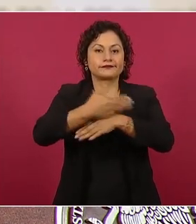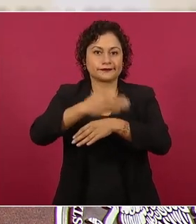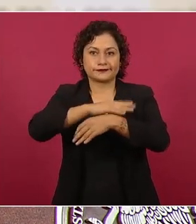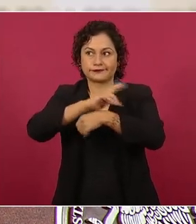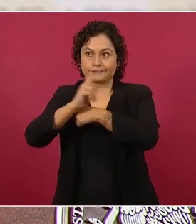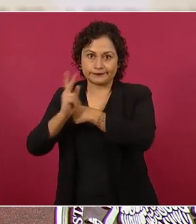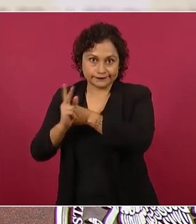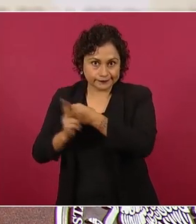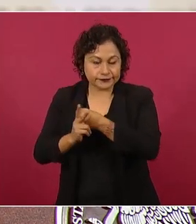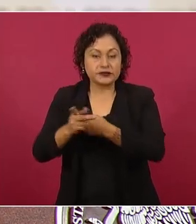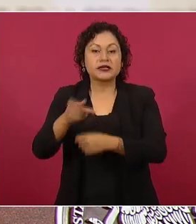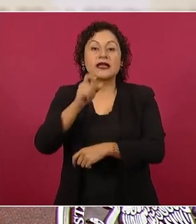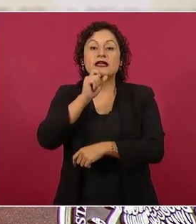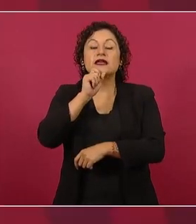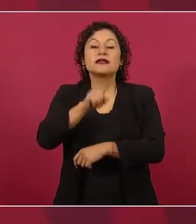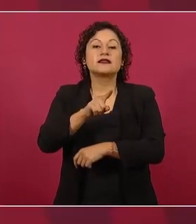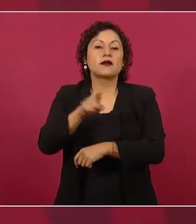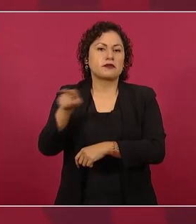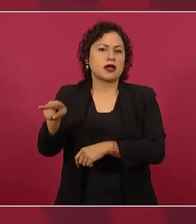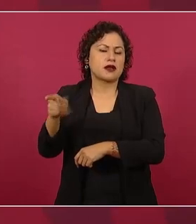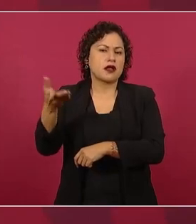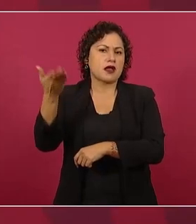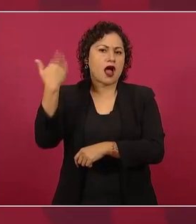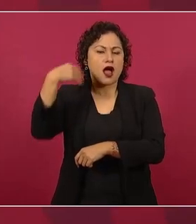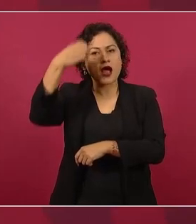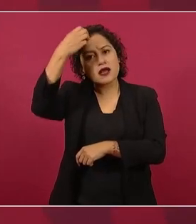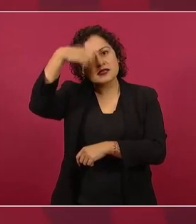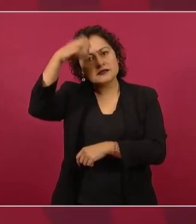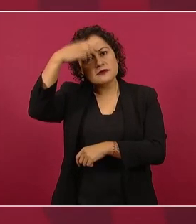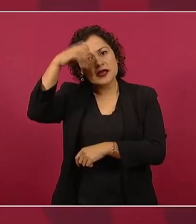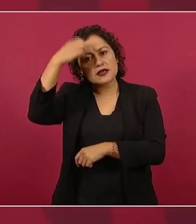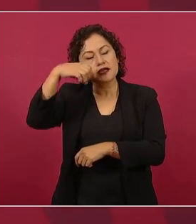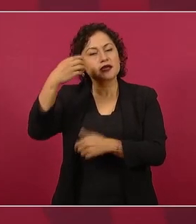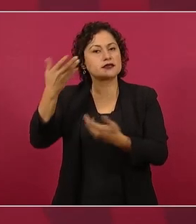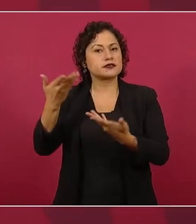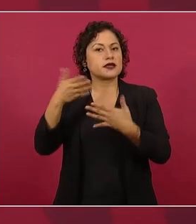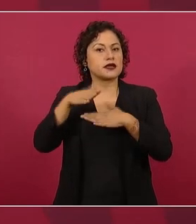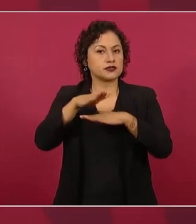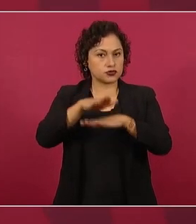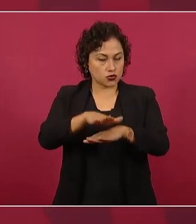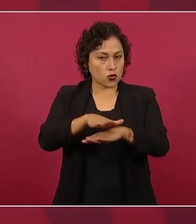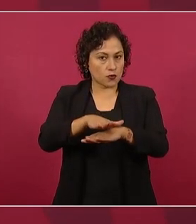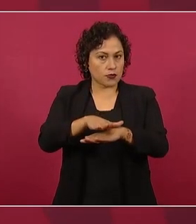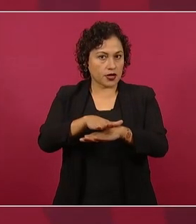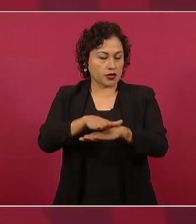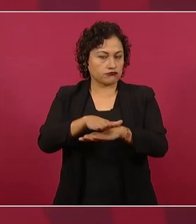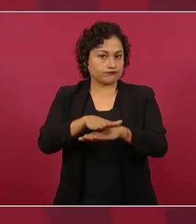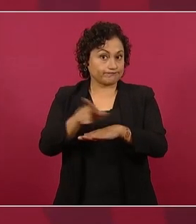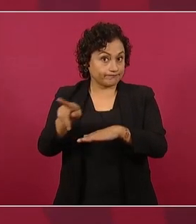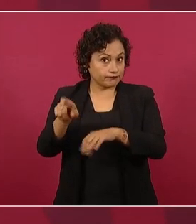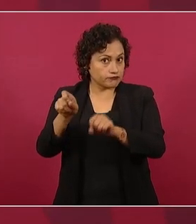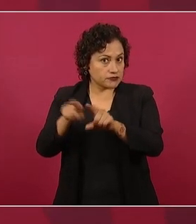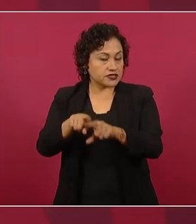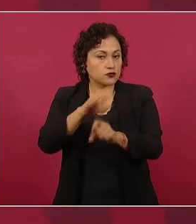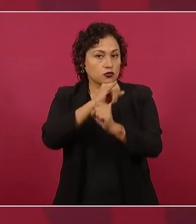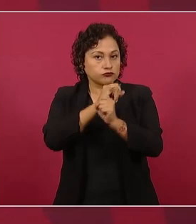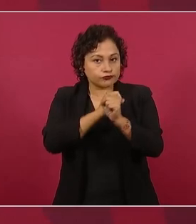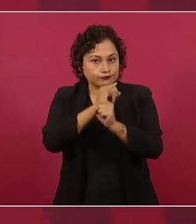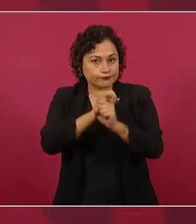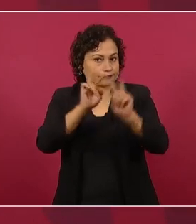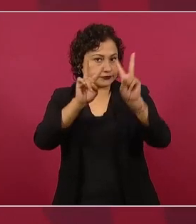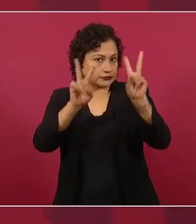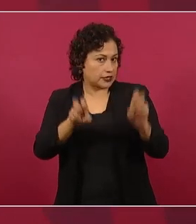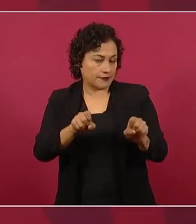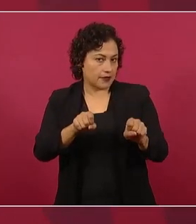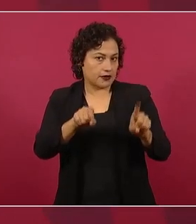años trabajando, estudiando esta materia,